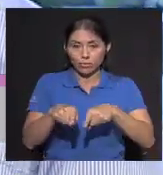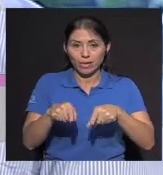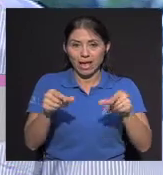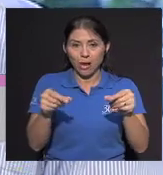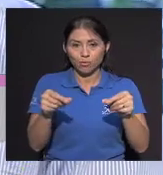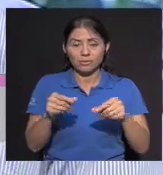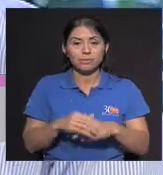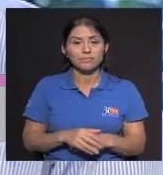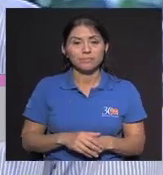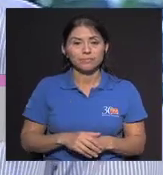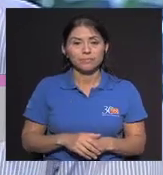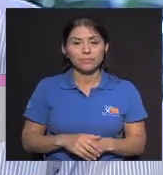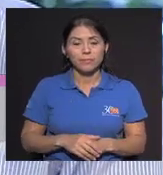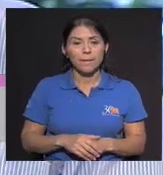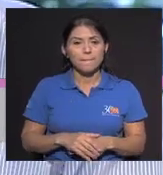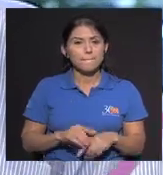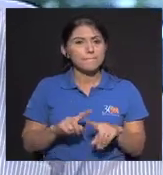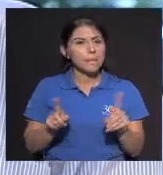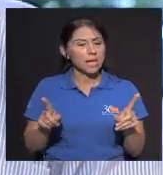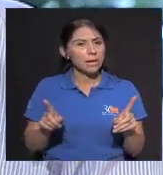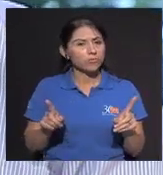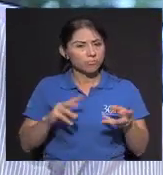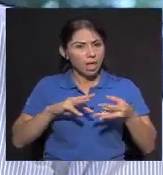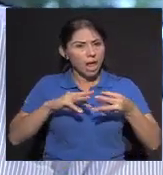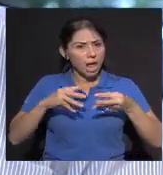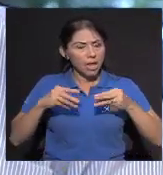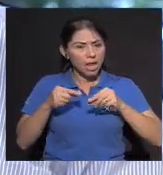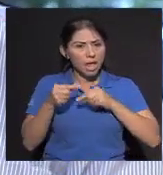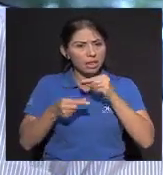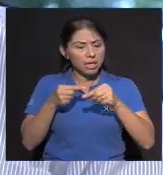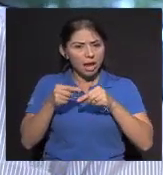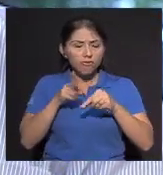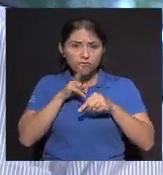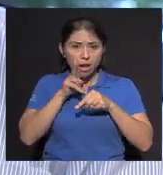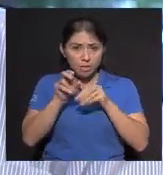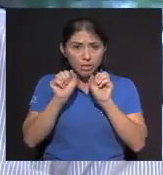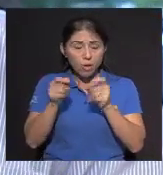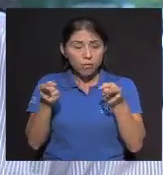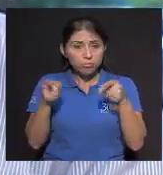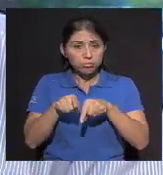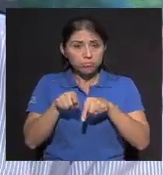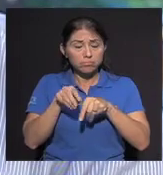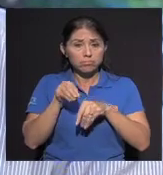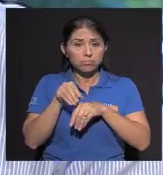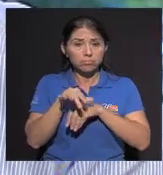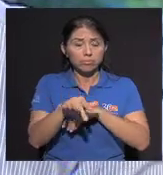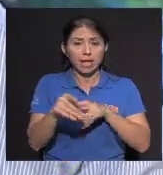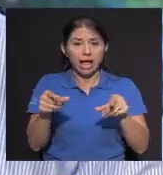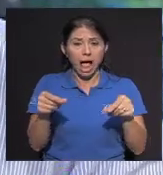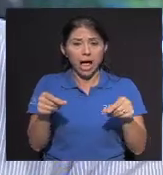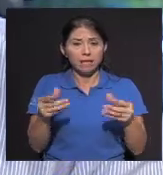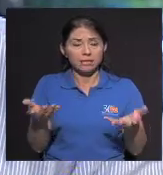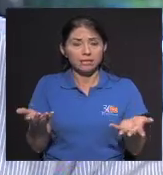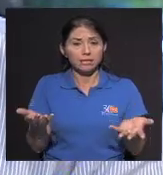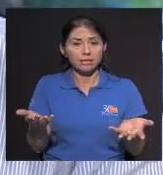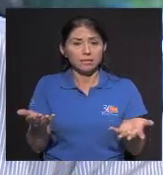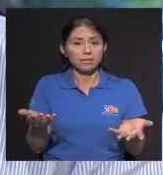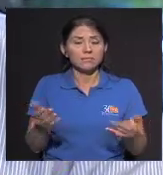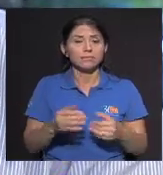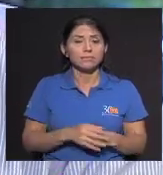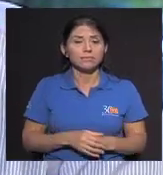cáncer Pero bueno ¿Qué tanto peso tiene la genética Para determinarnos a nosotros